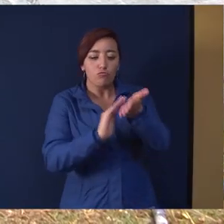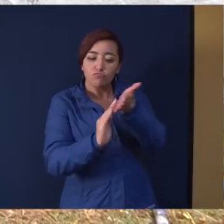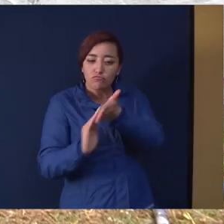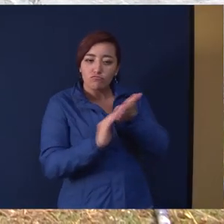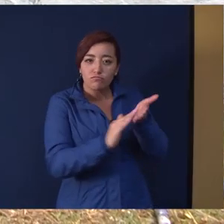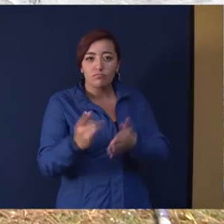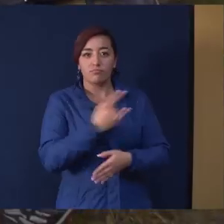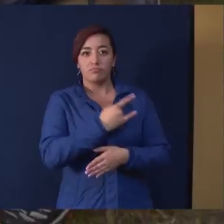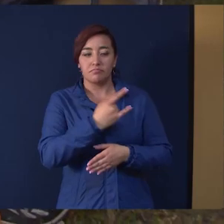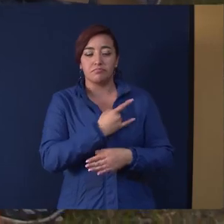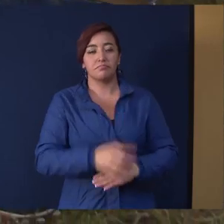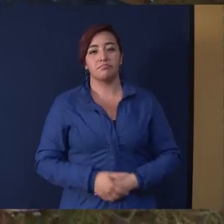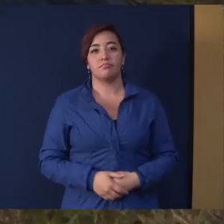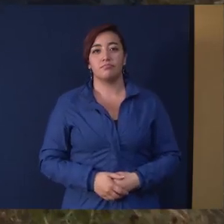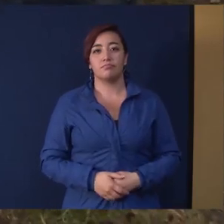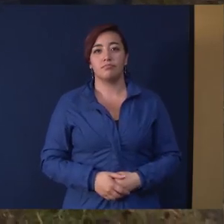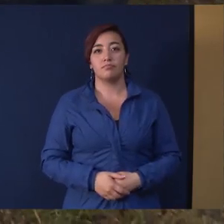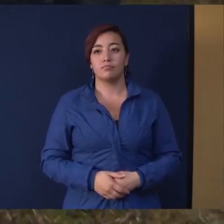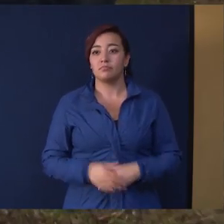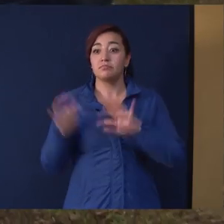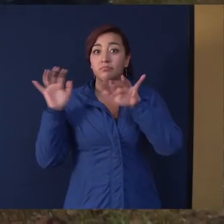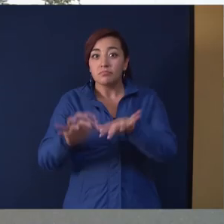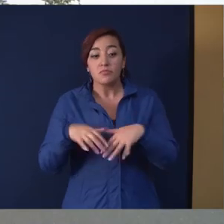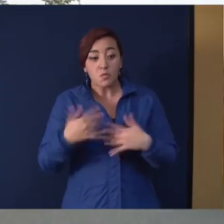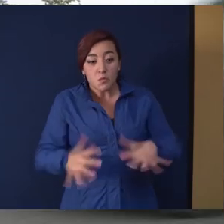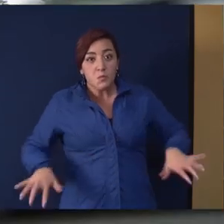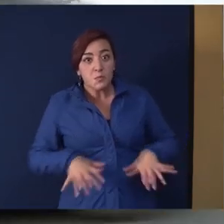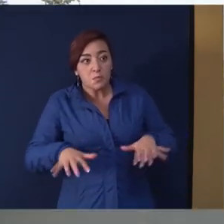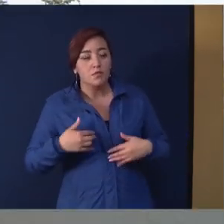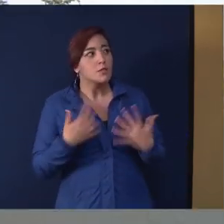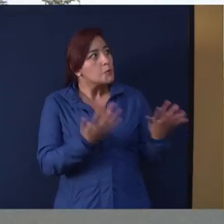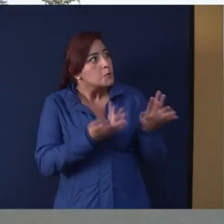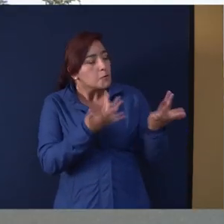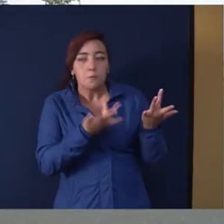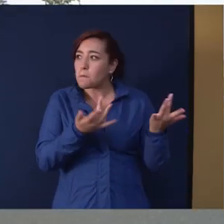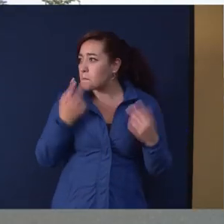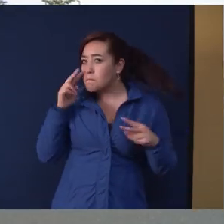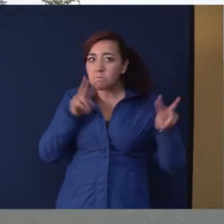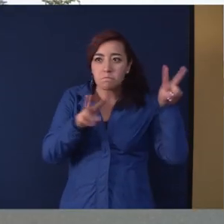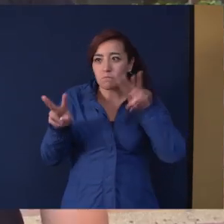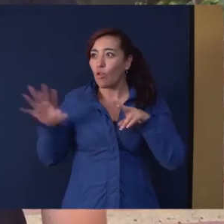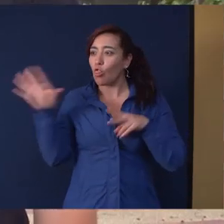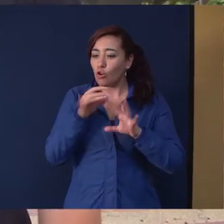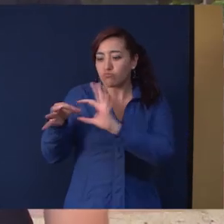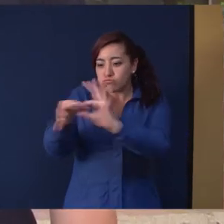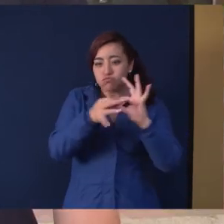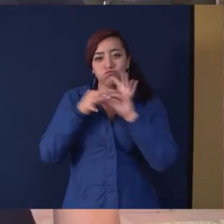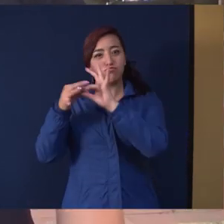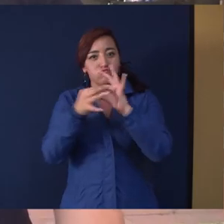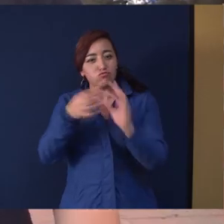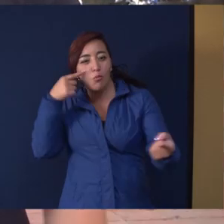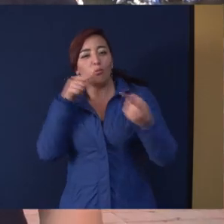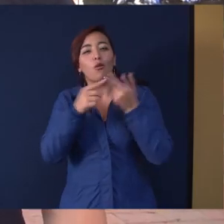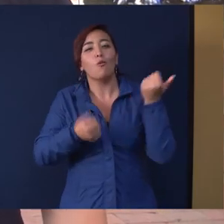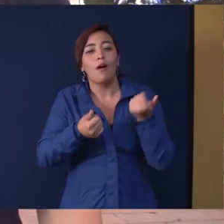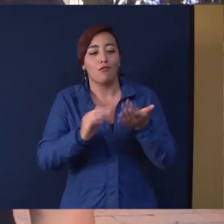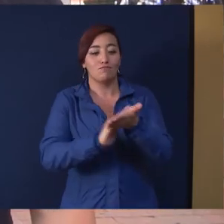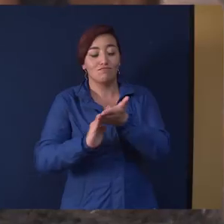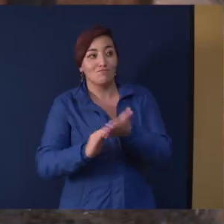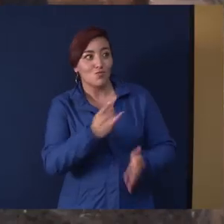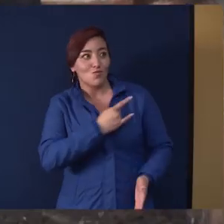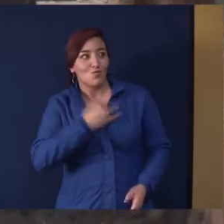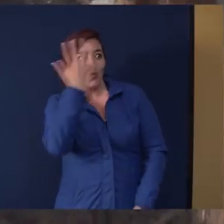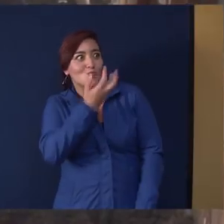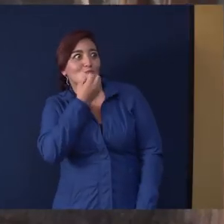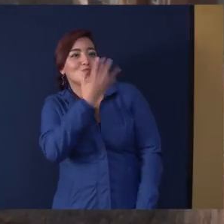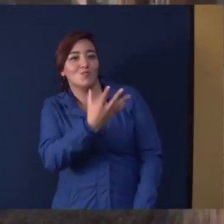de la universidad Pues estamos acá en esta jornada con bastante expectativa pues vemos que todos nos hemos juntado en un propósito común que es embellecer nuestra universidad